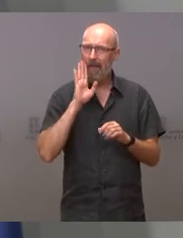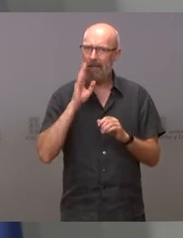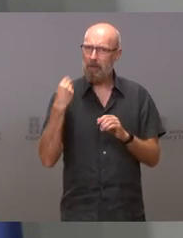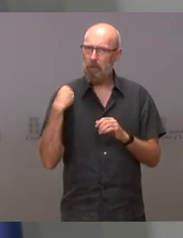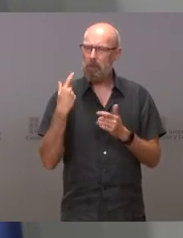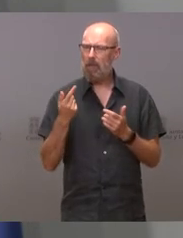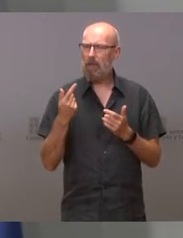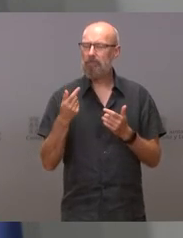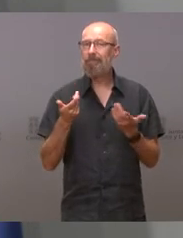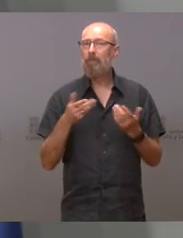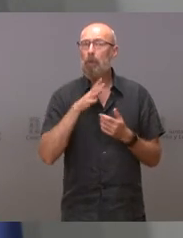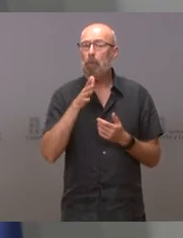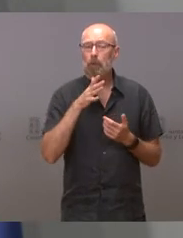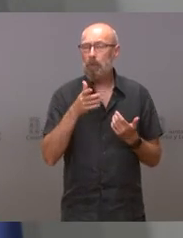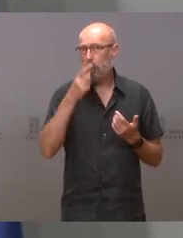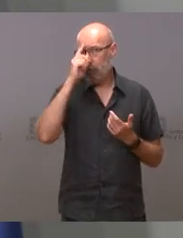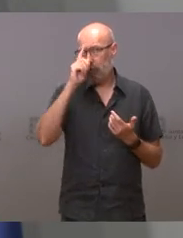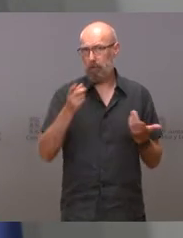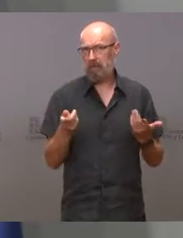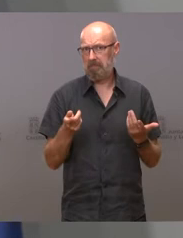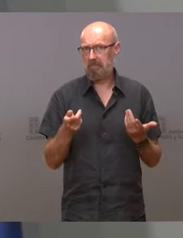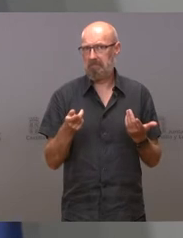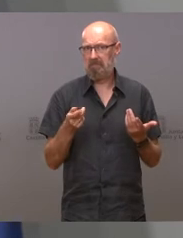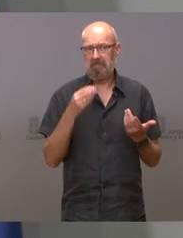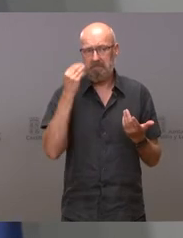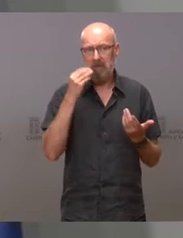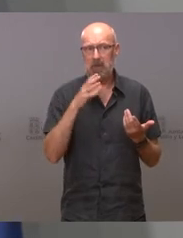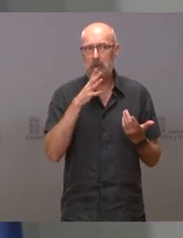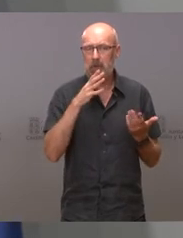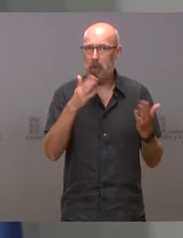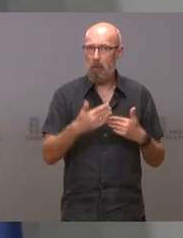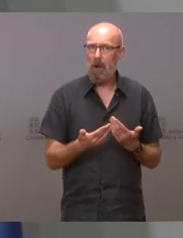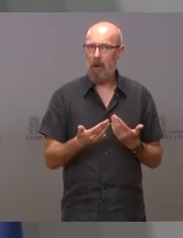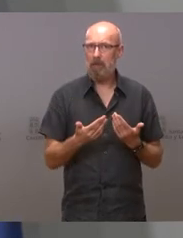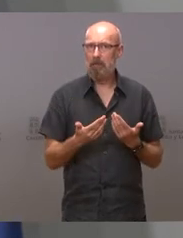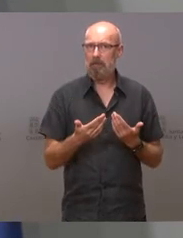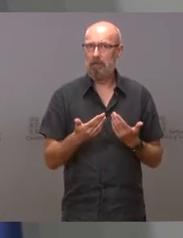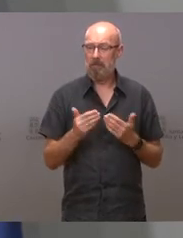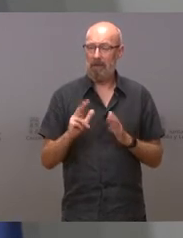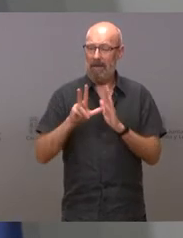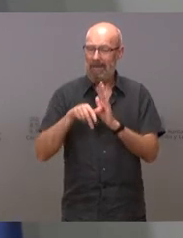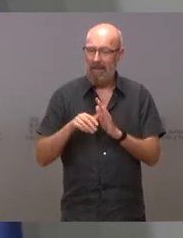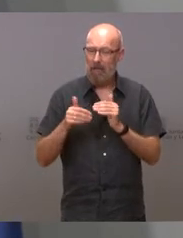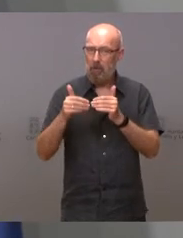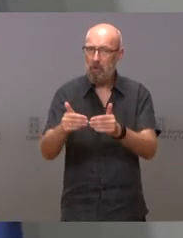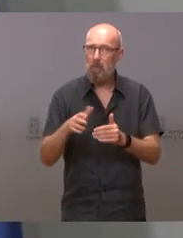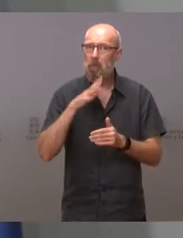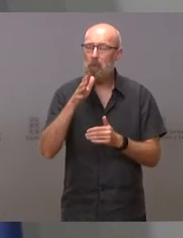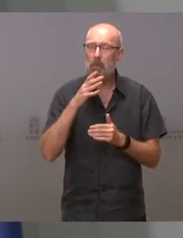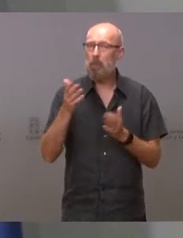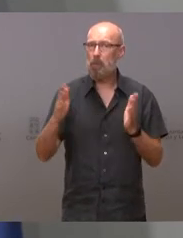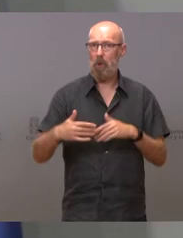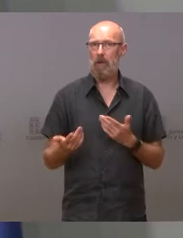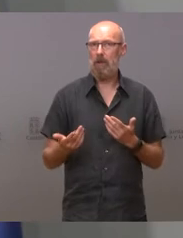hasta donde yo sé que haya producido este retraso. No hay nada